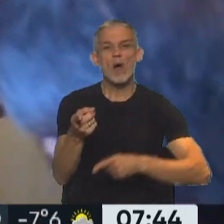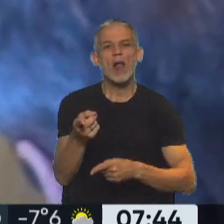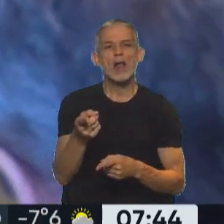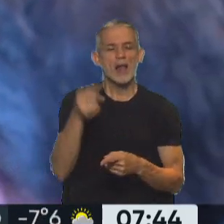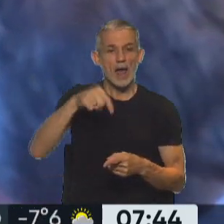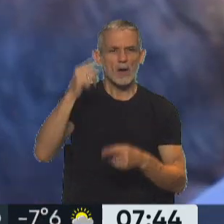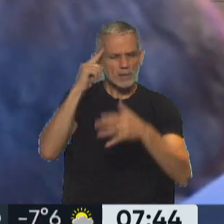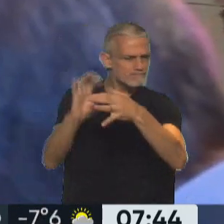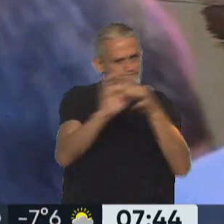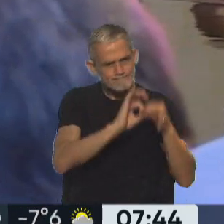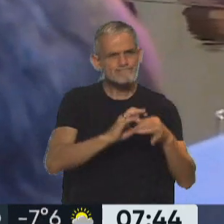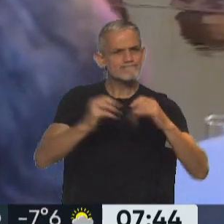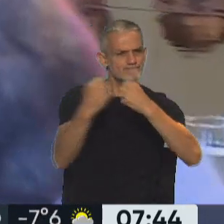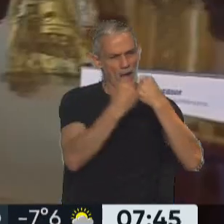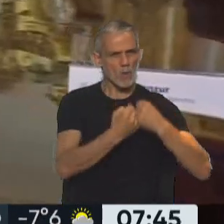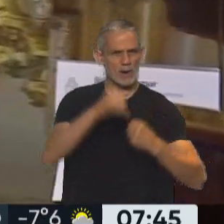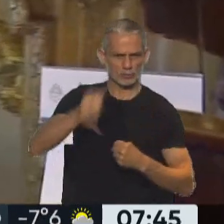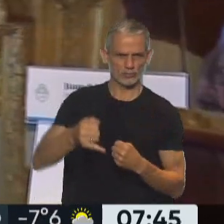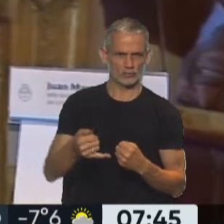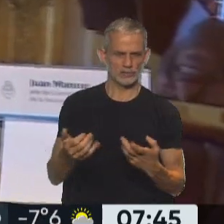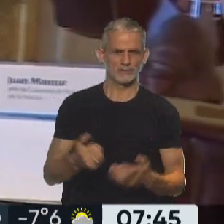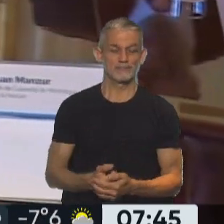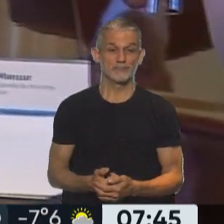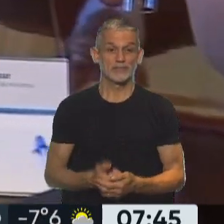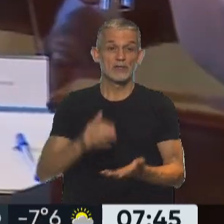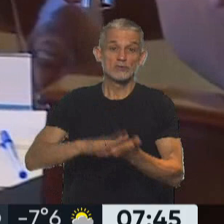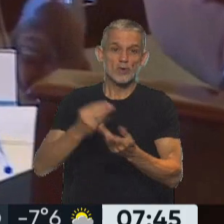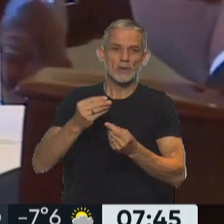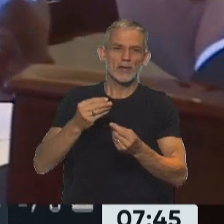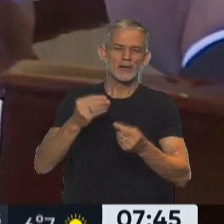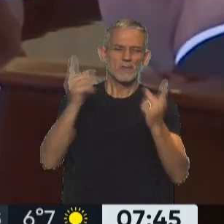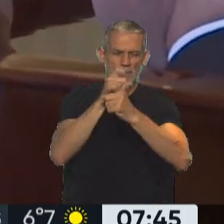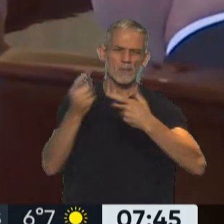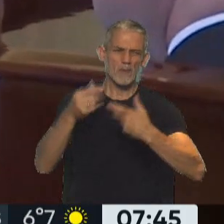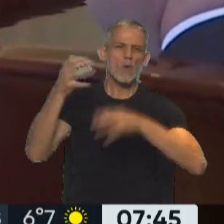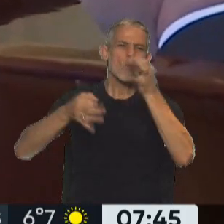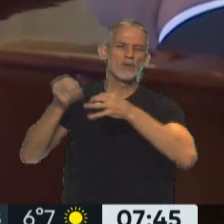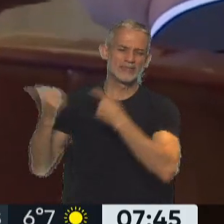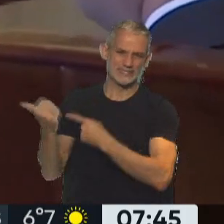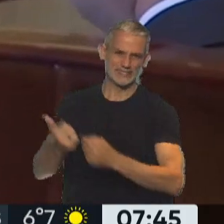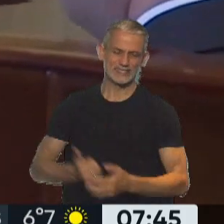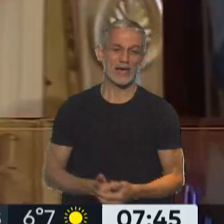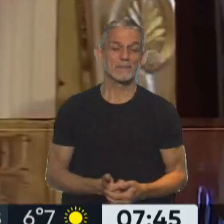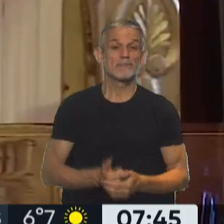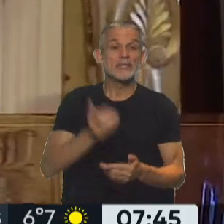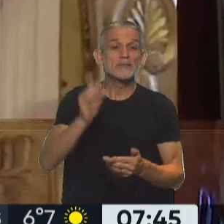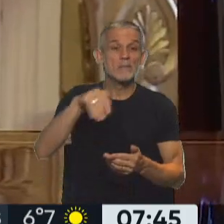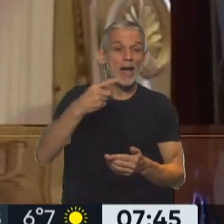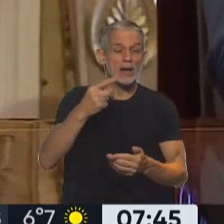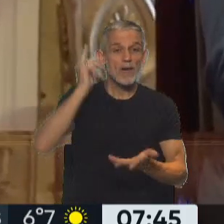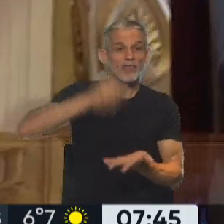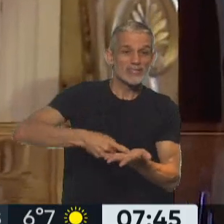todos alineados bajo una misma mirada. Exactamente, a propósito de los cuestionamientos, claro, a la justicia y en particular hacia las